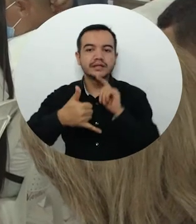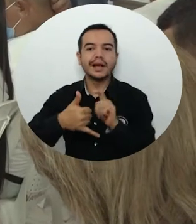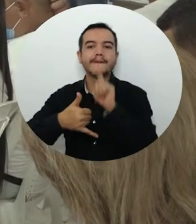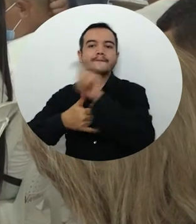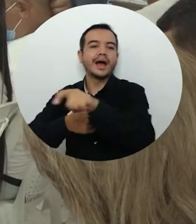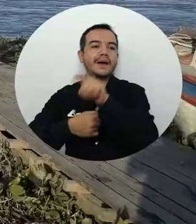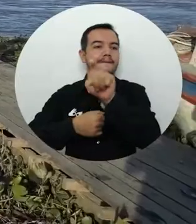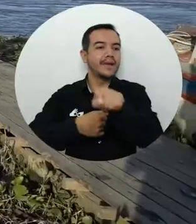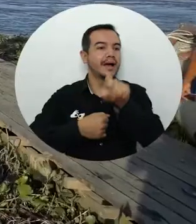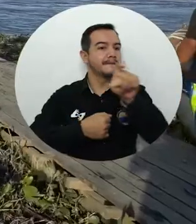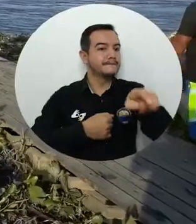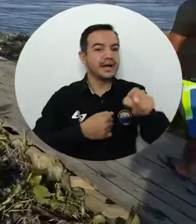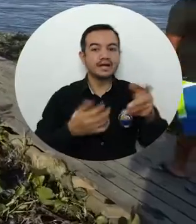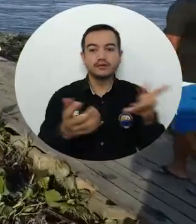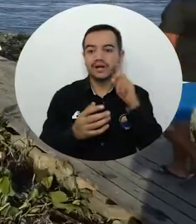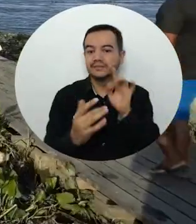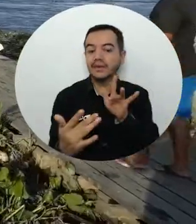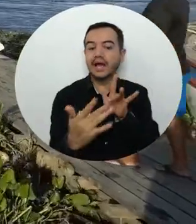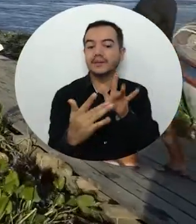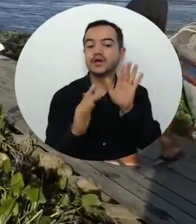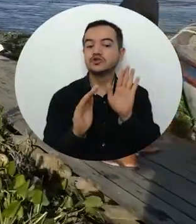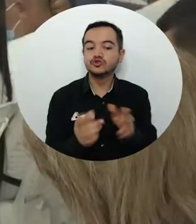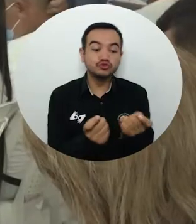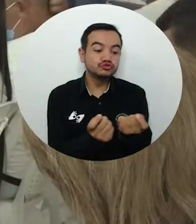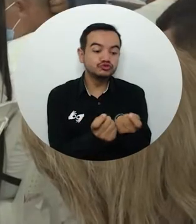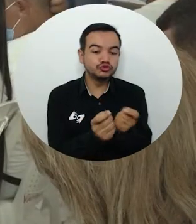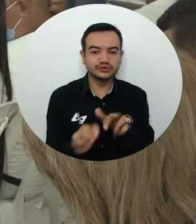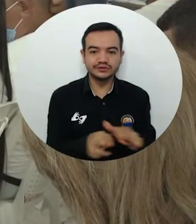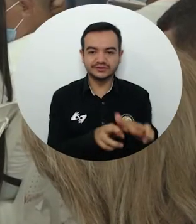departamento que tengan contacto directo con el río.